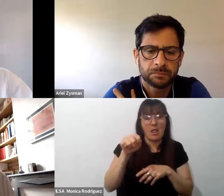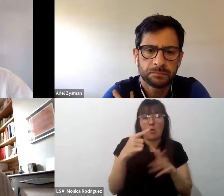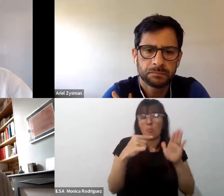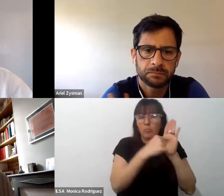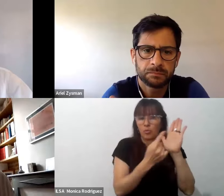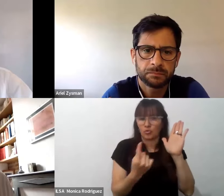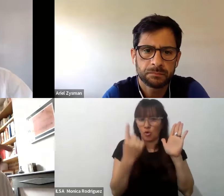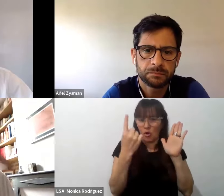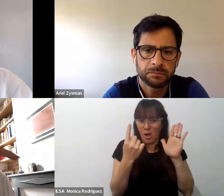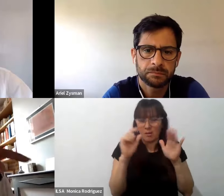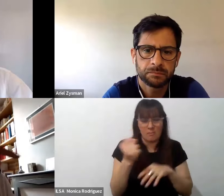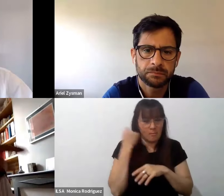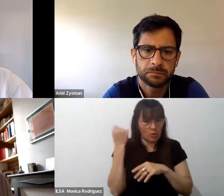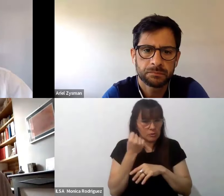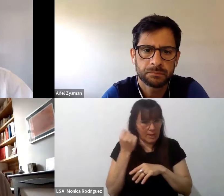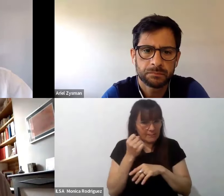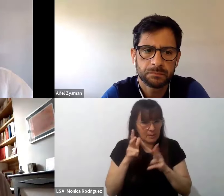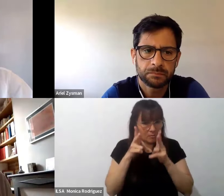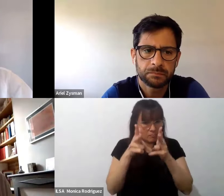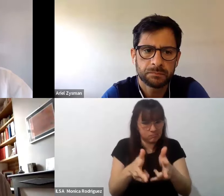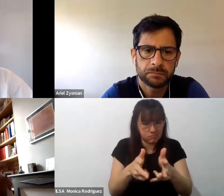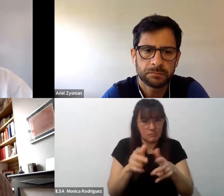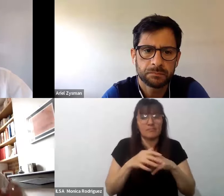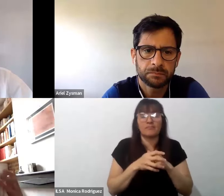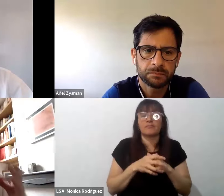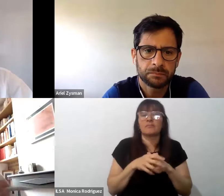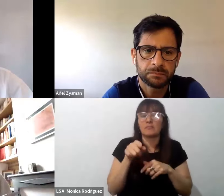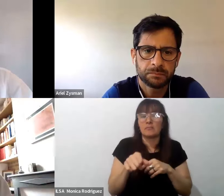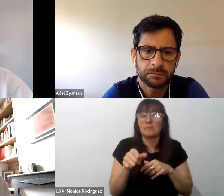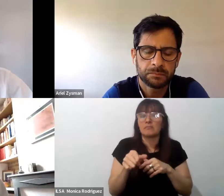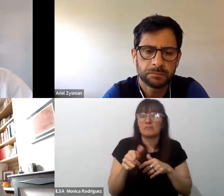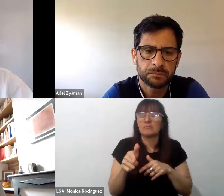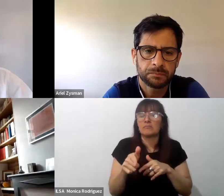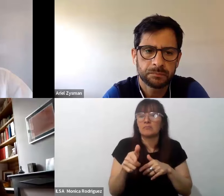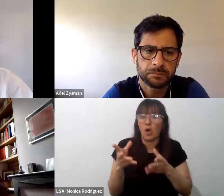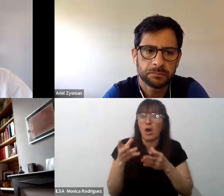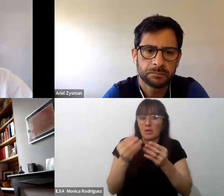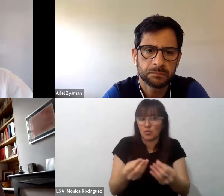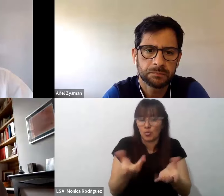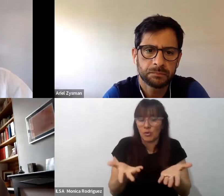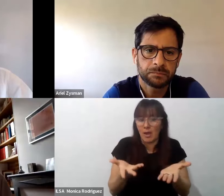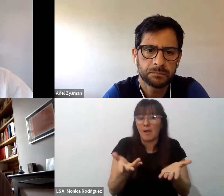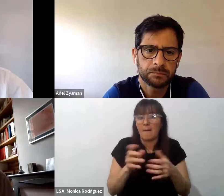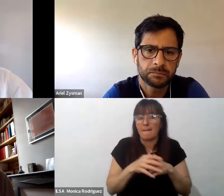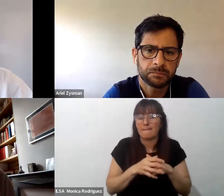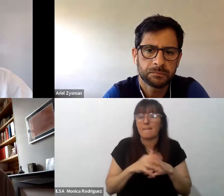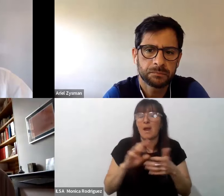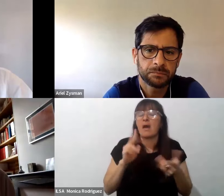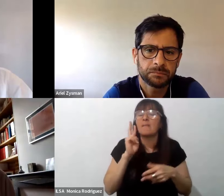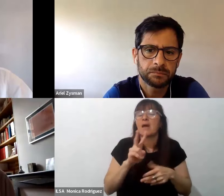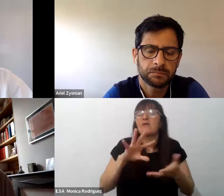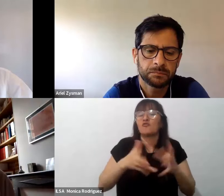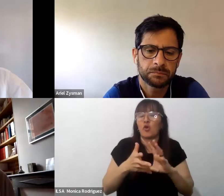pareció muy muy importante y que contribuye para caracterizar la metodología